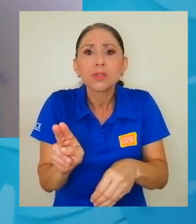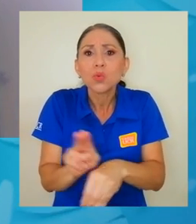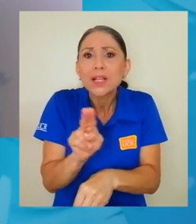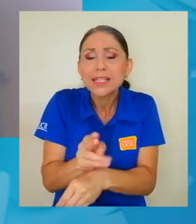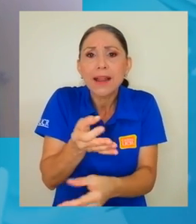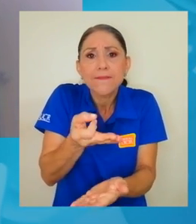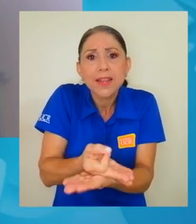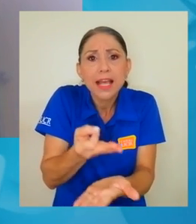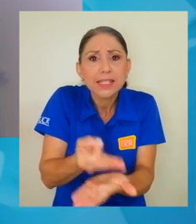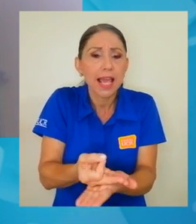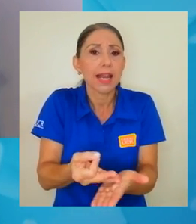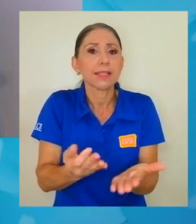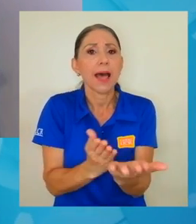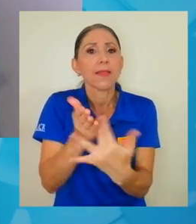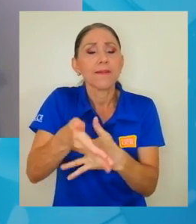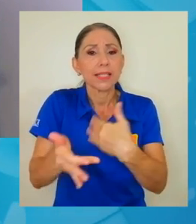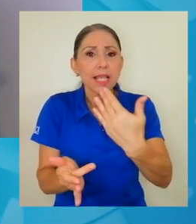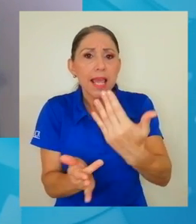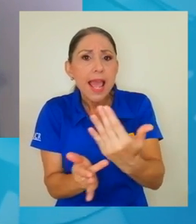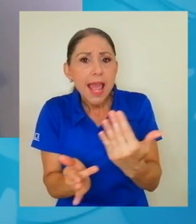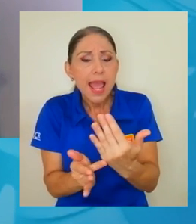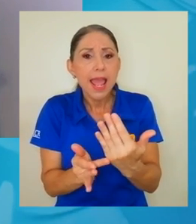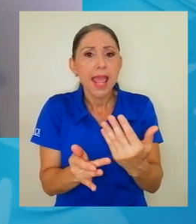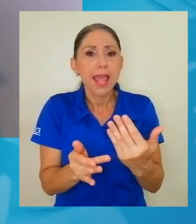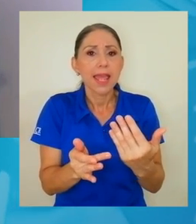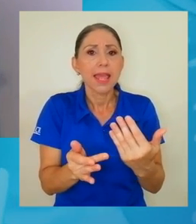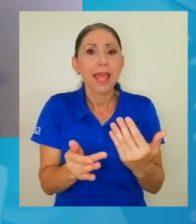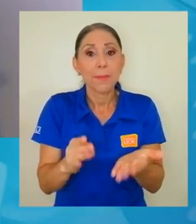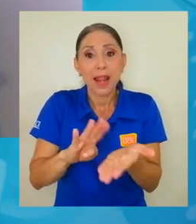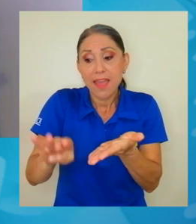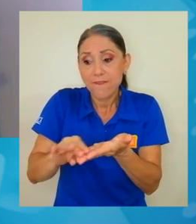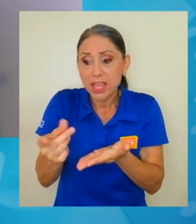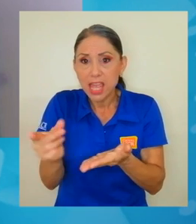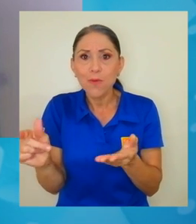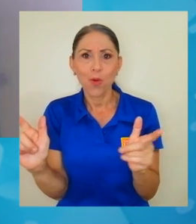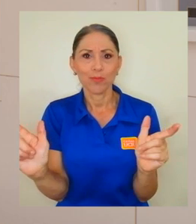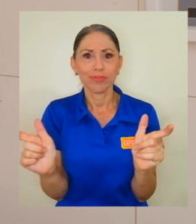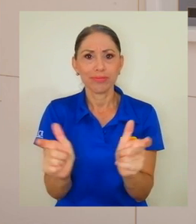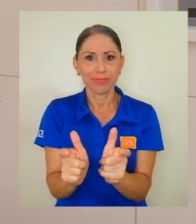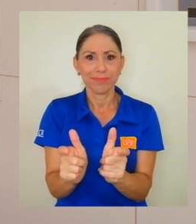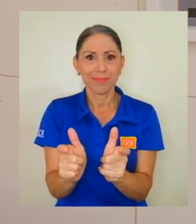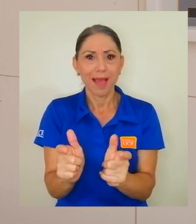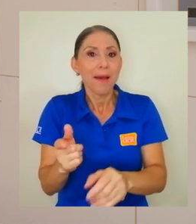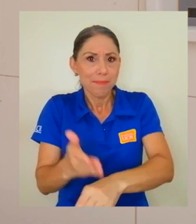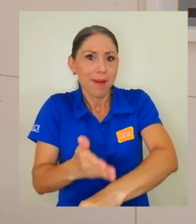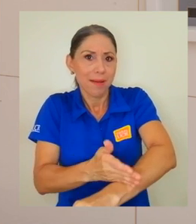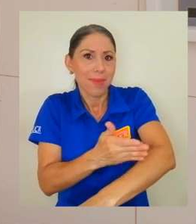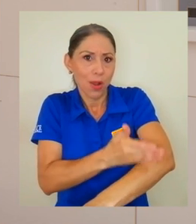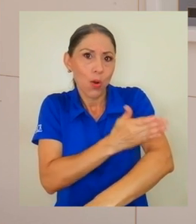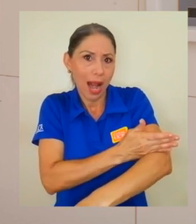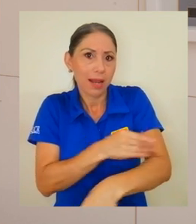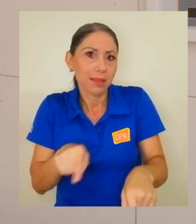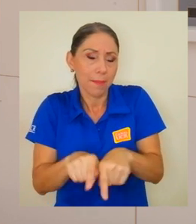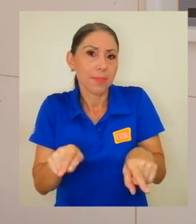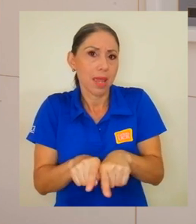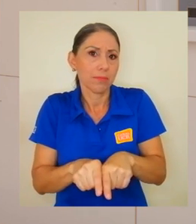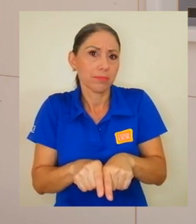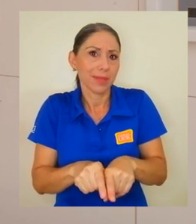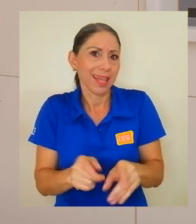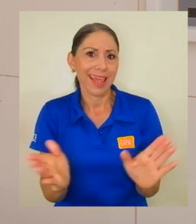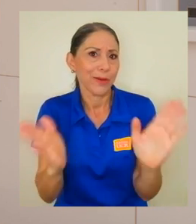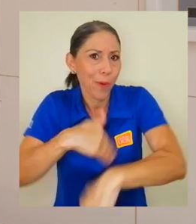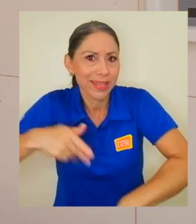financieras con medios electrónicos y eliminar el flujo de efectivo, por un tema de mejorar también el tema del riesgo.